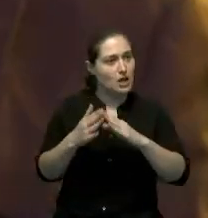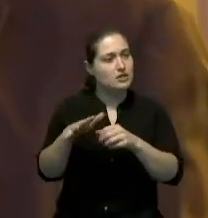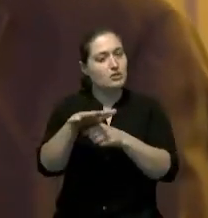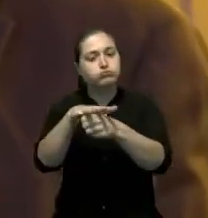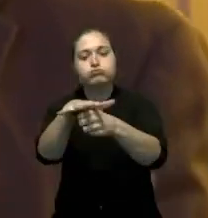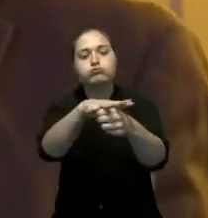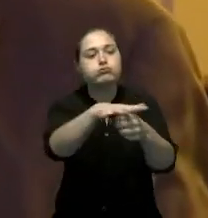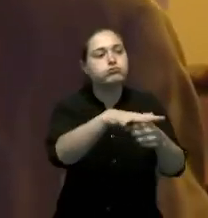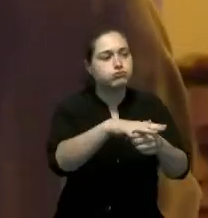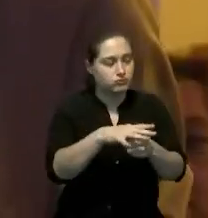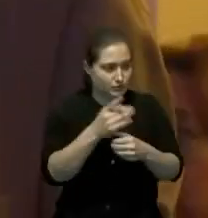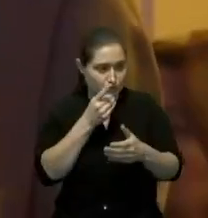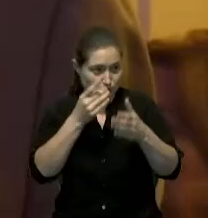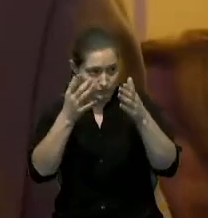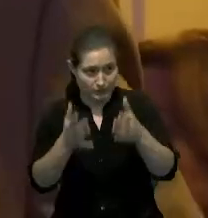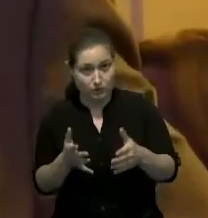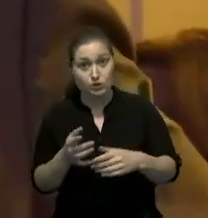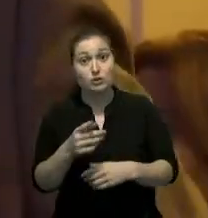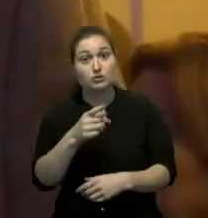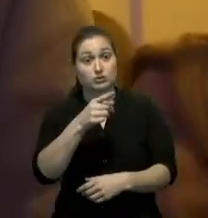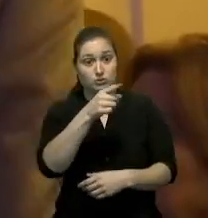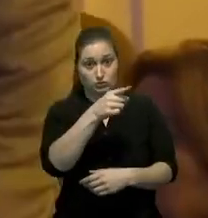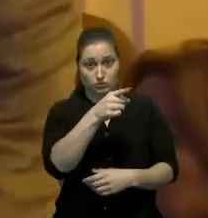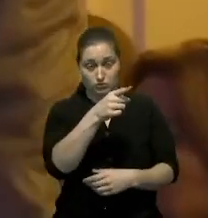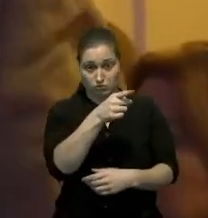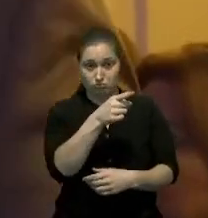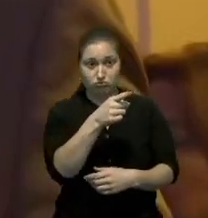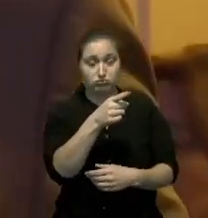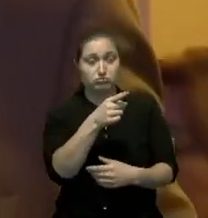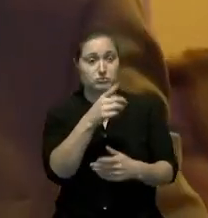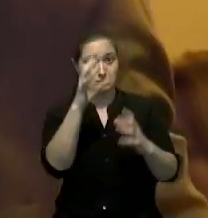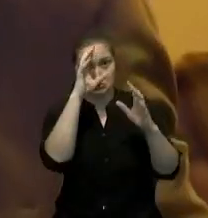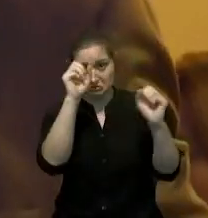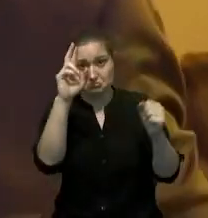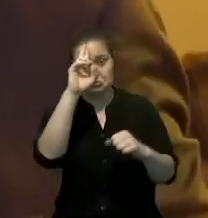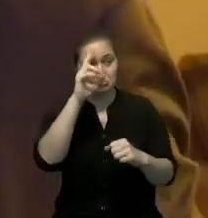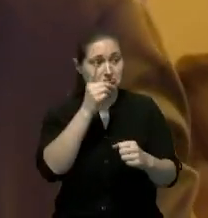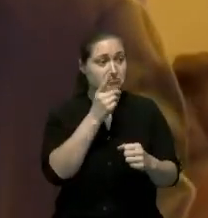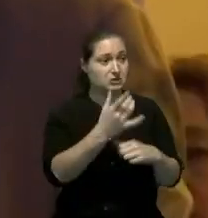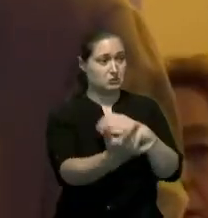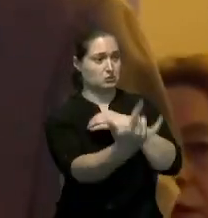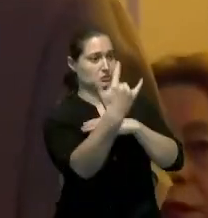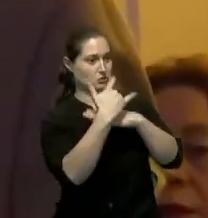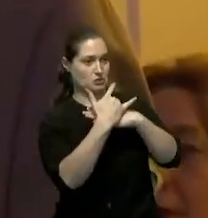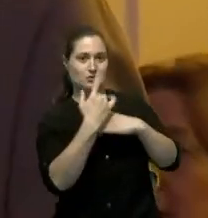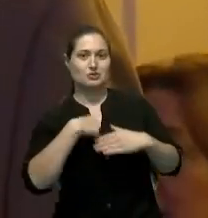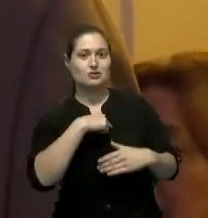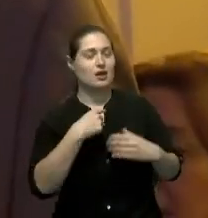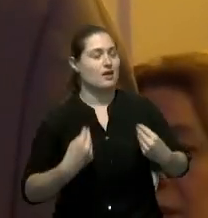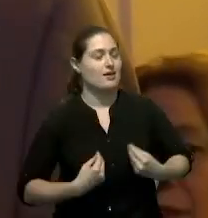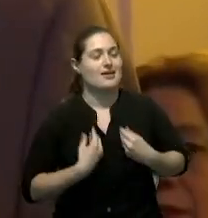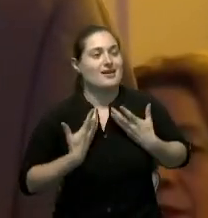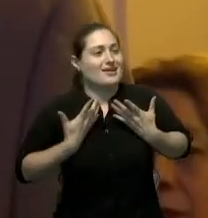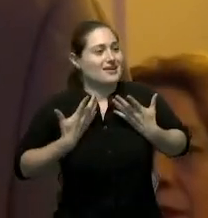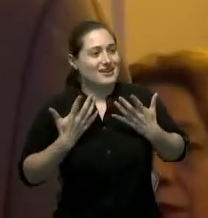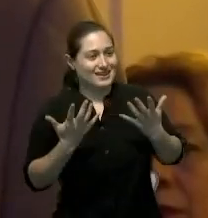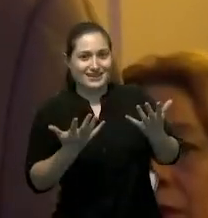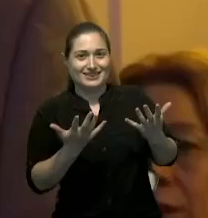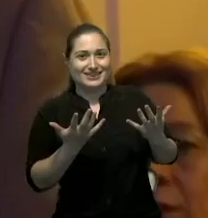cuando viene usted cuando viene un presidente de la República Dominicana sienten una esperanza aquí en nuestra comunidad